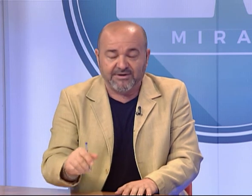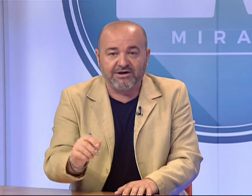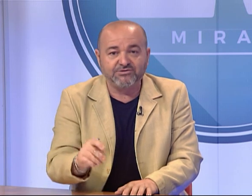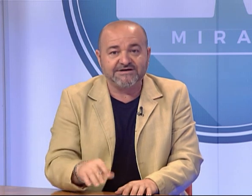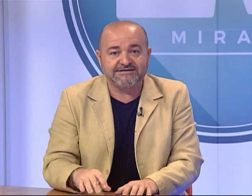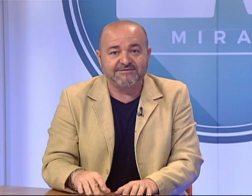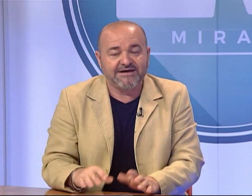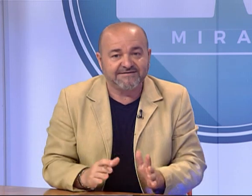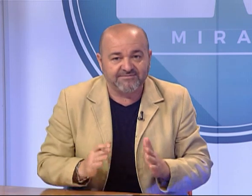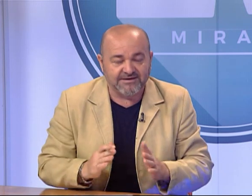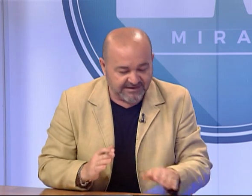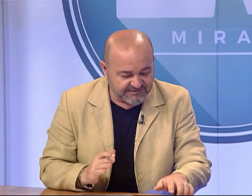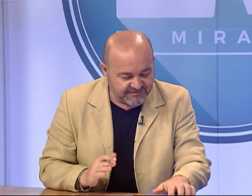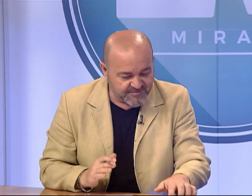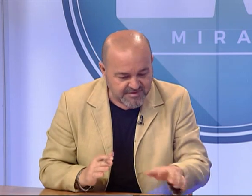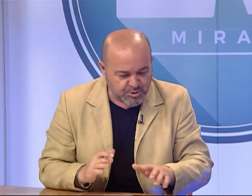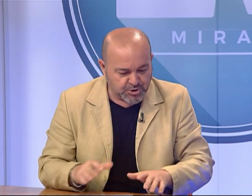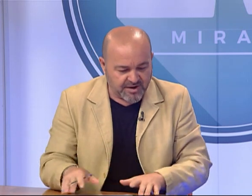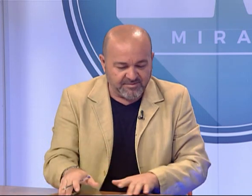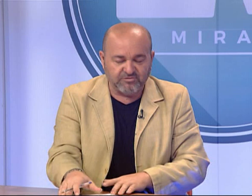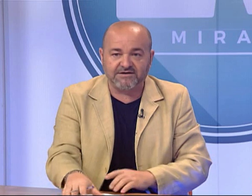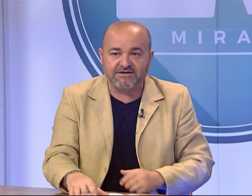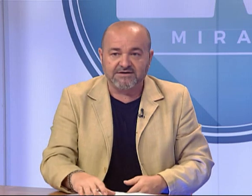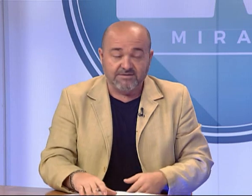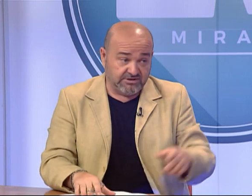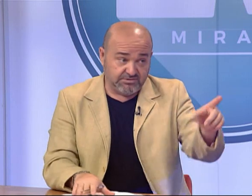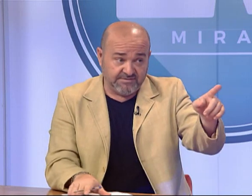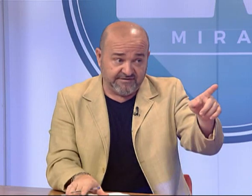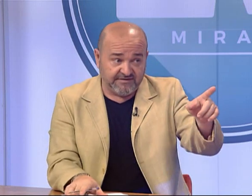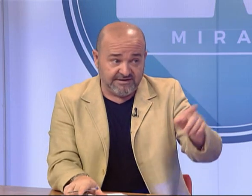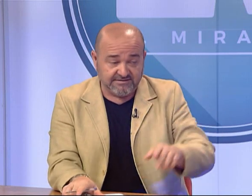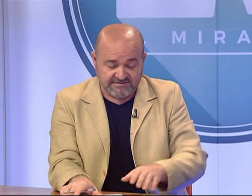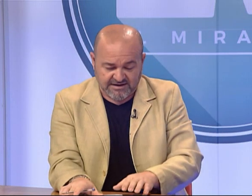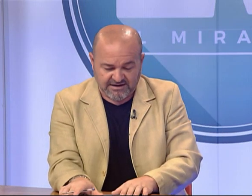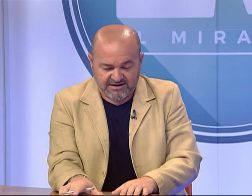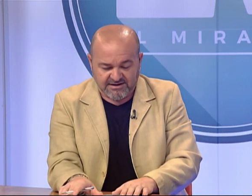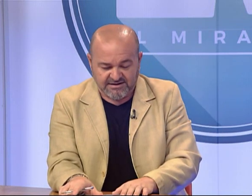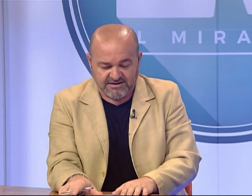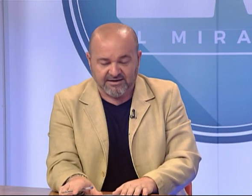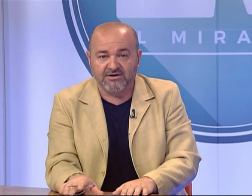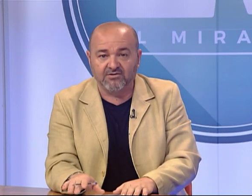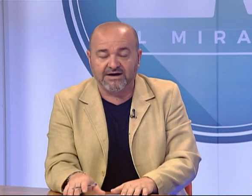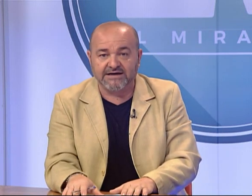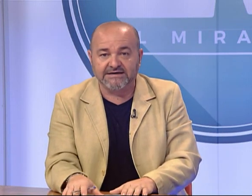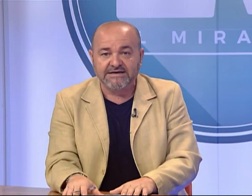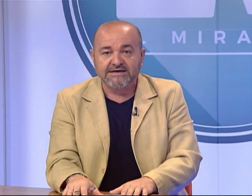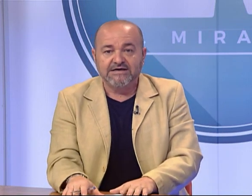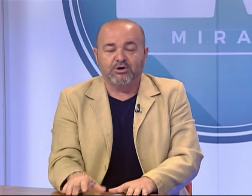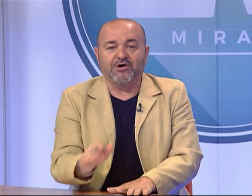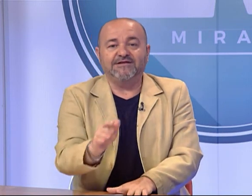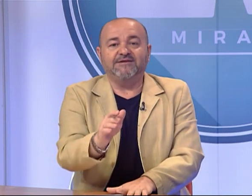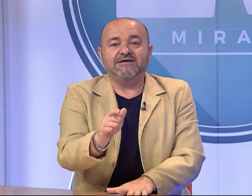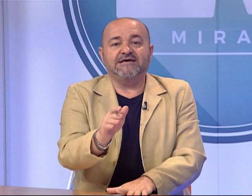Pero hay otras imágenes también, que antes de despedirnos yo, a mí me gustaría, por eso me refería antes al amigo Ángel,